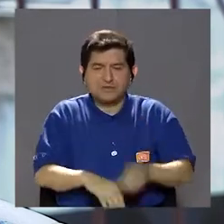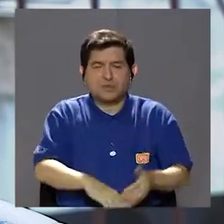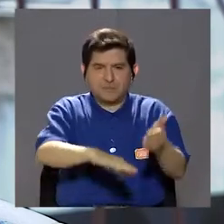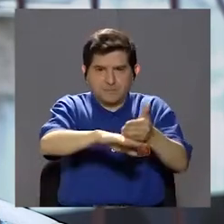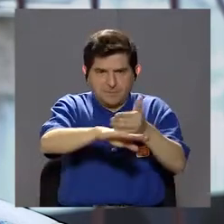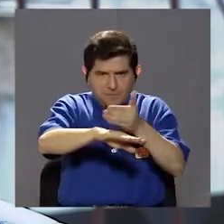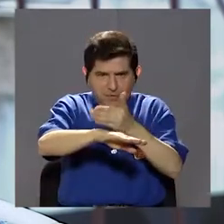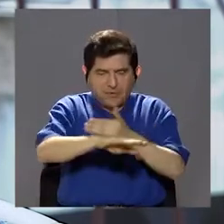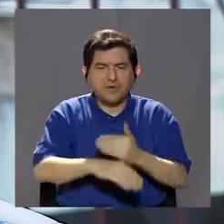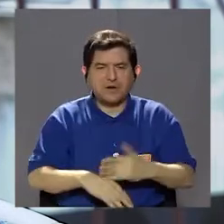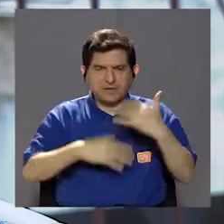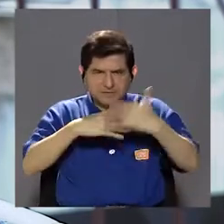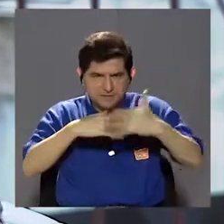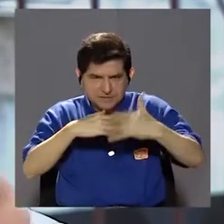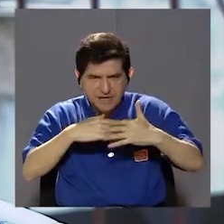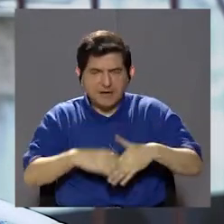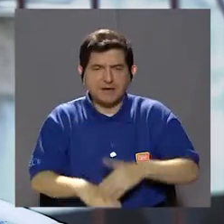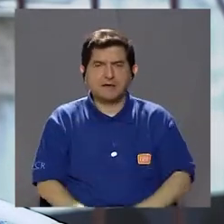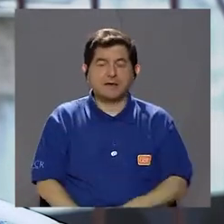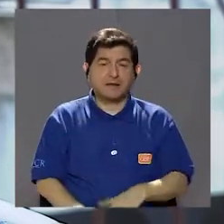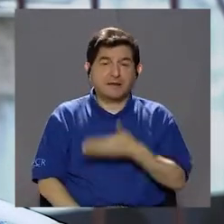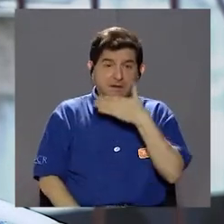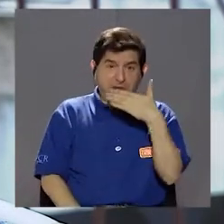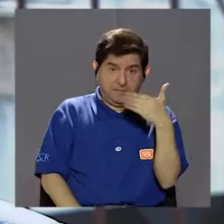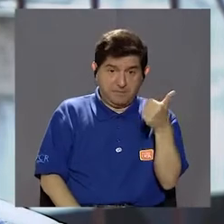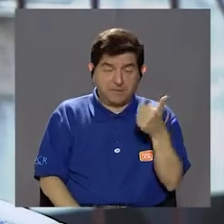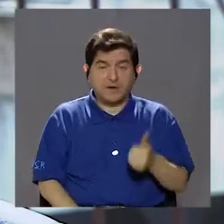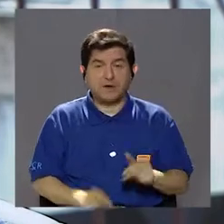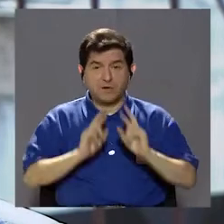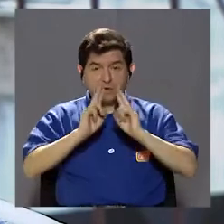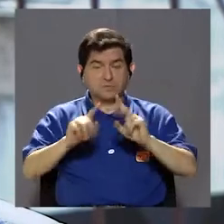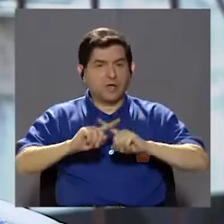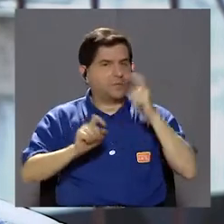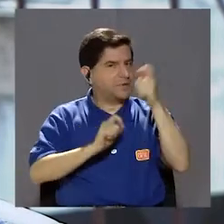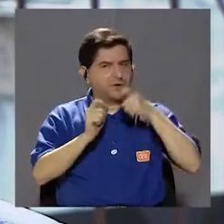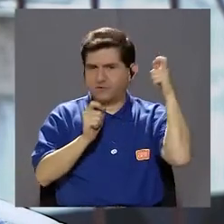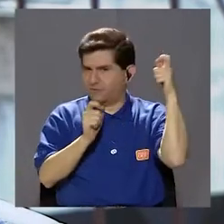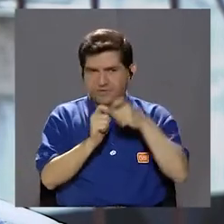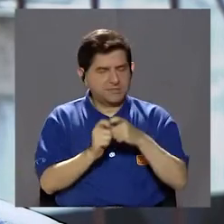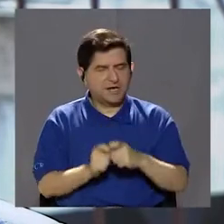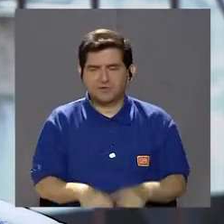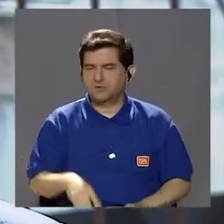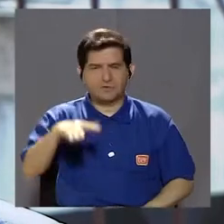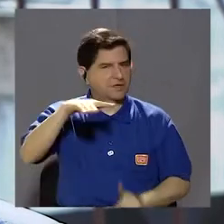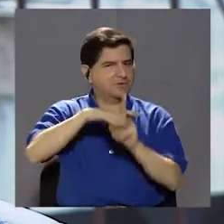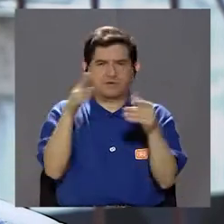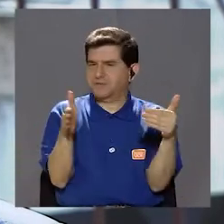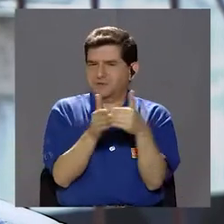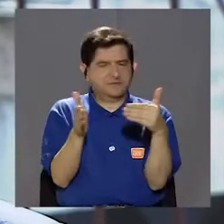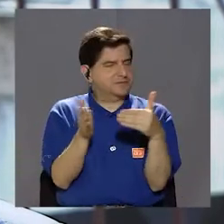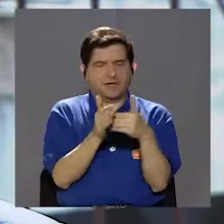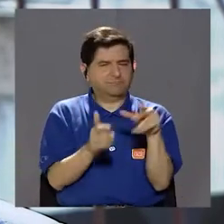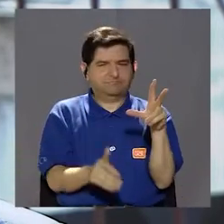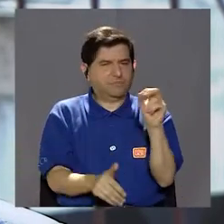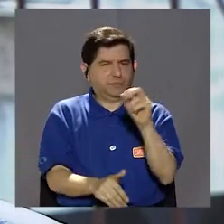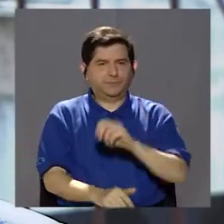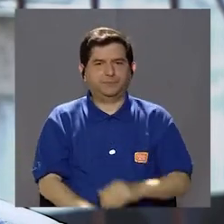para mejorar el flujo sanguíneo y que regenere bien, pero igual no nos da la certeza que nunca vaya a volver a aparecer.